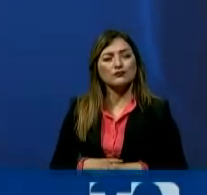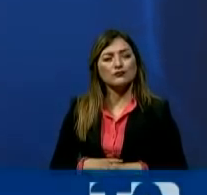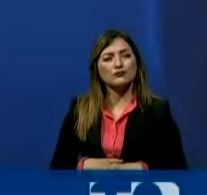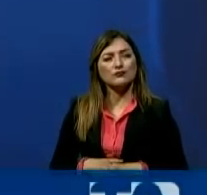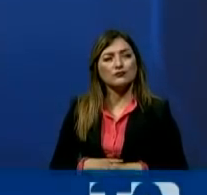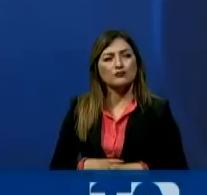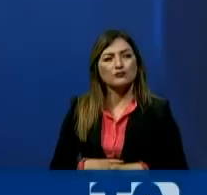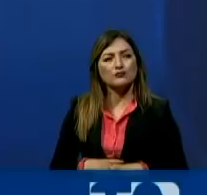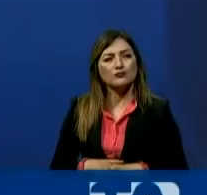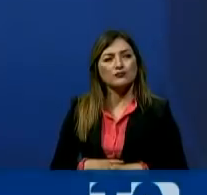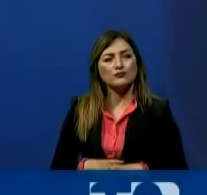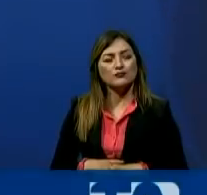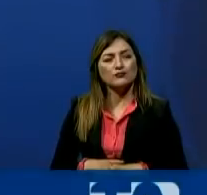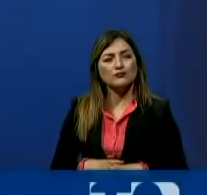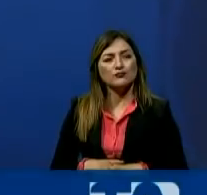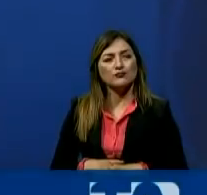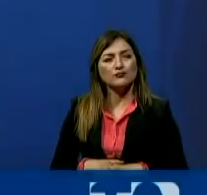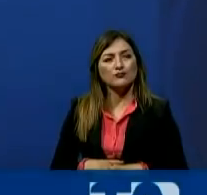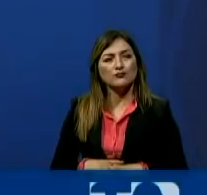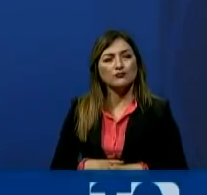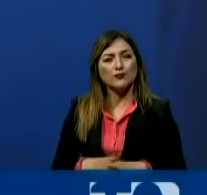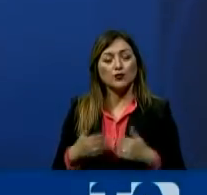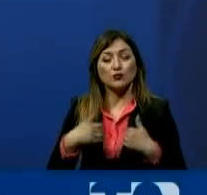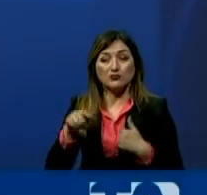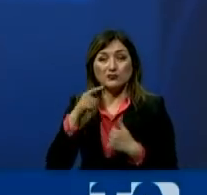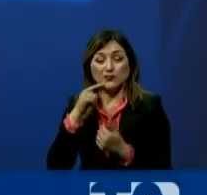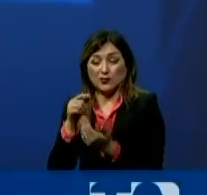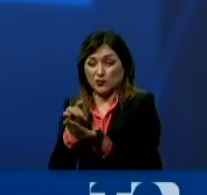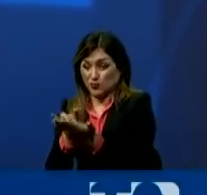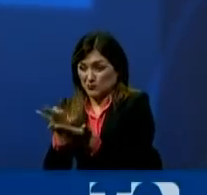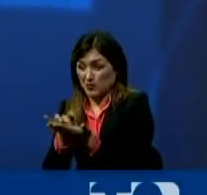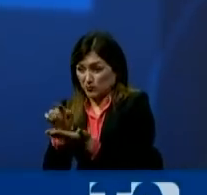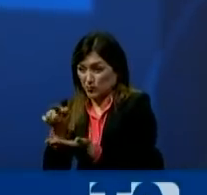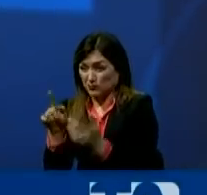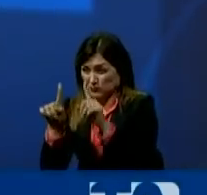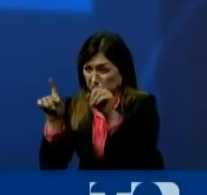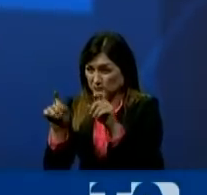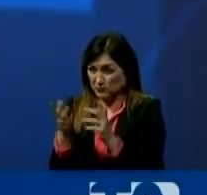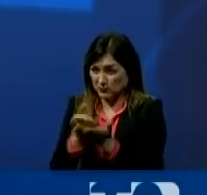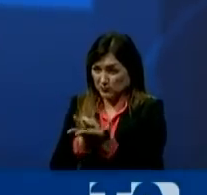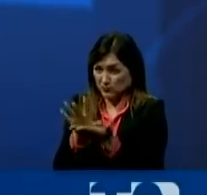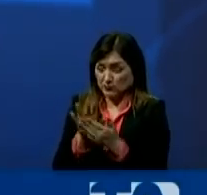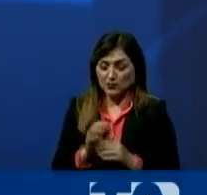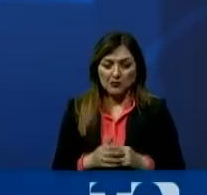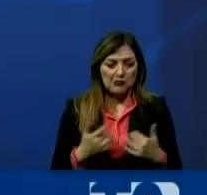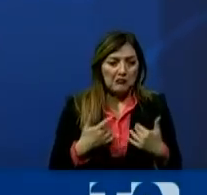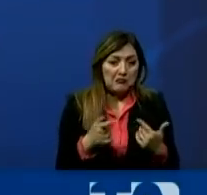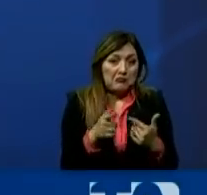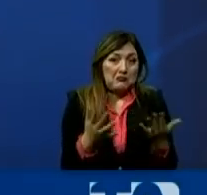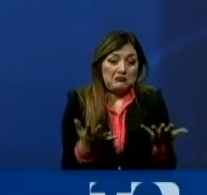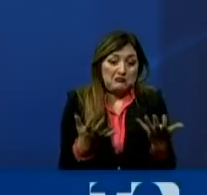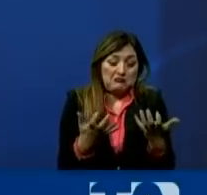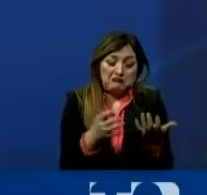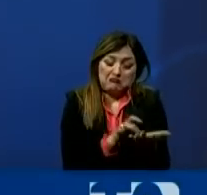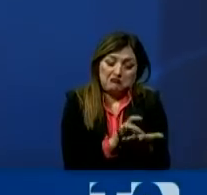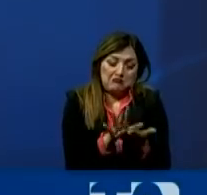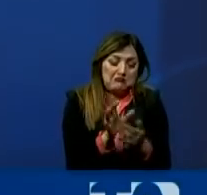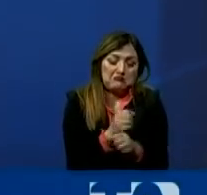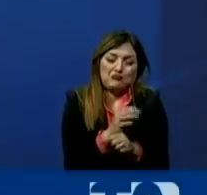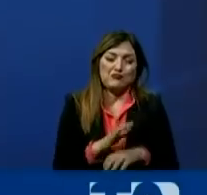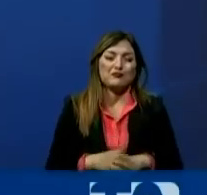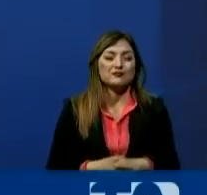Si ellos quieren, en realidad, tumbarme, como usted dice, que lo hagan. Pero yo lo que sí no voy a permitir